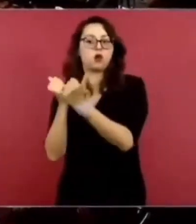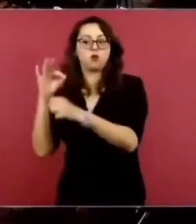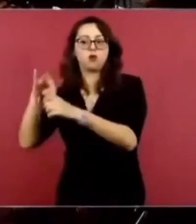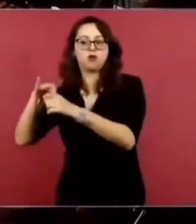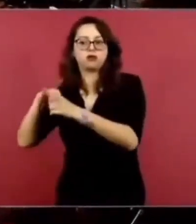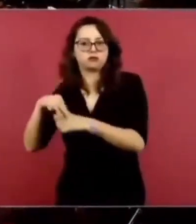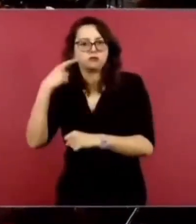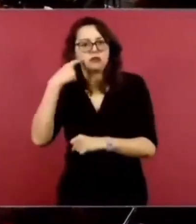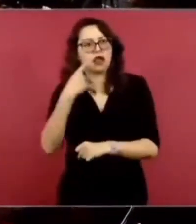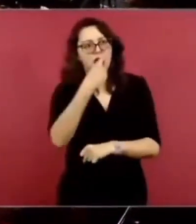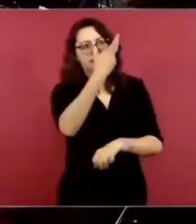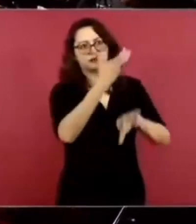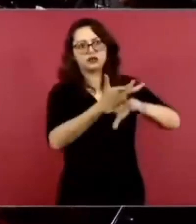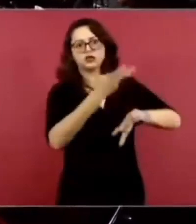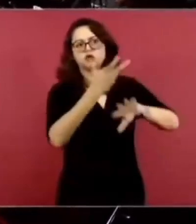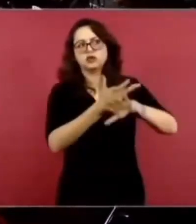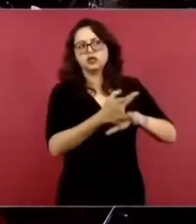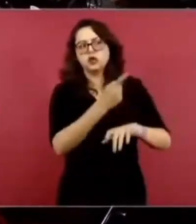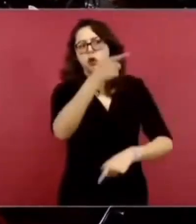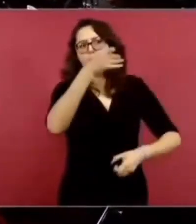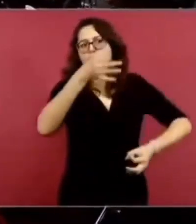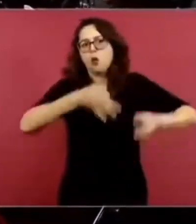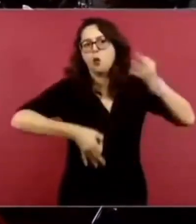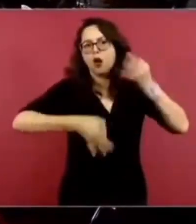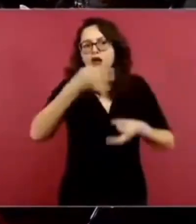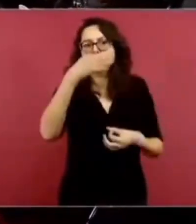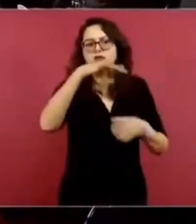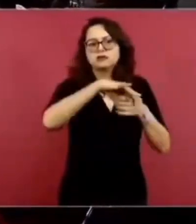necesitamos esa reforma